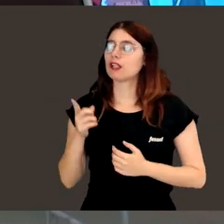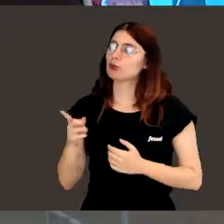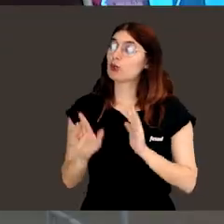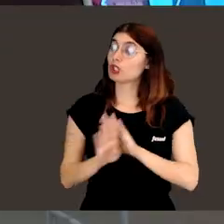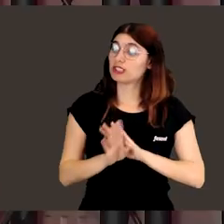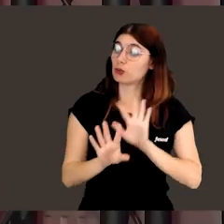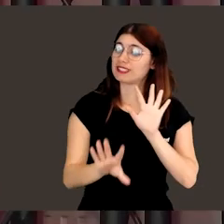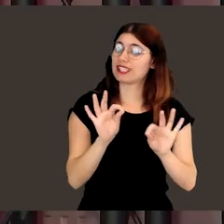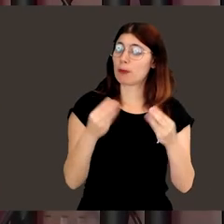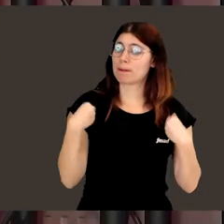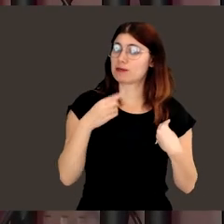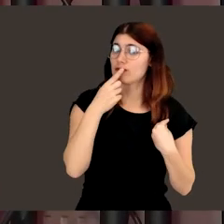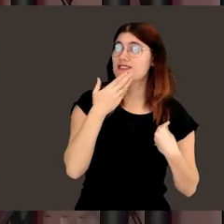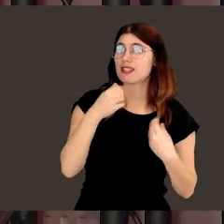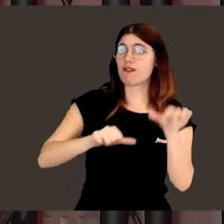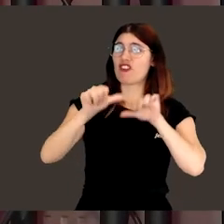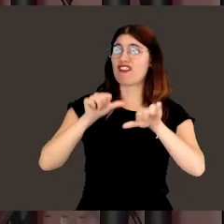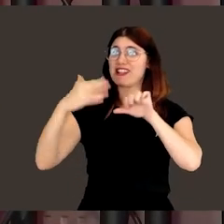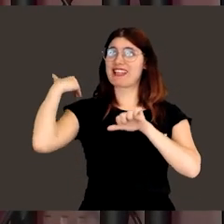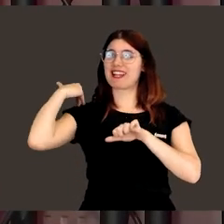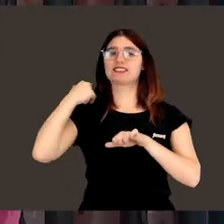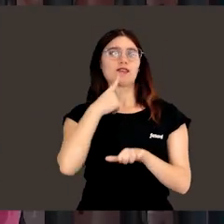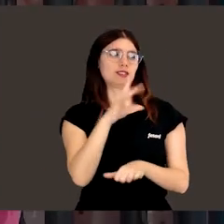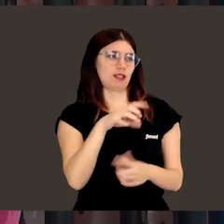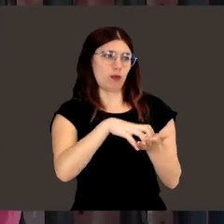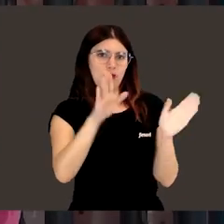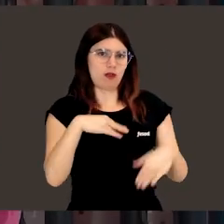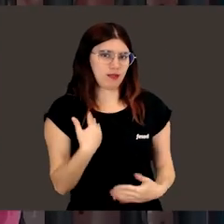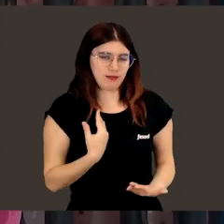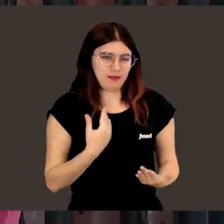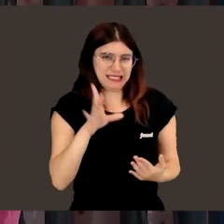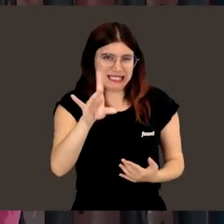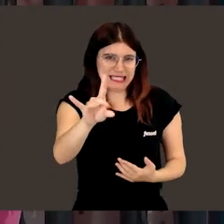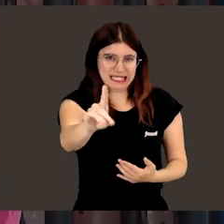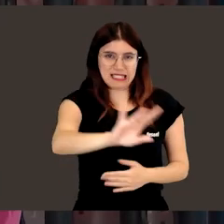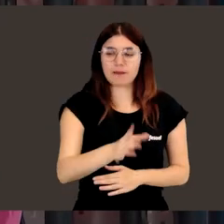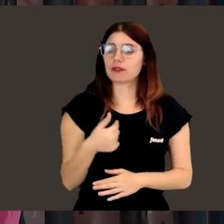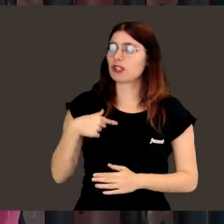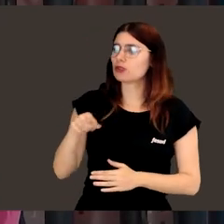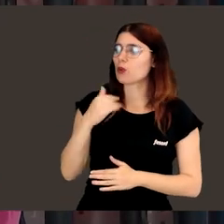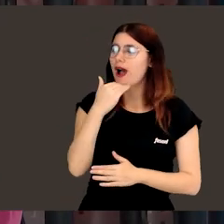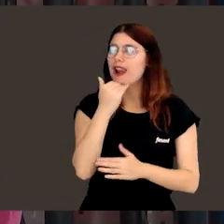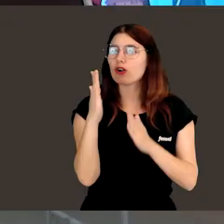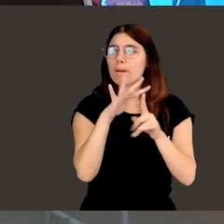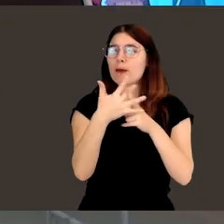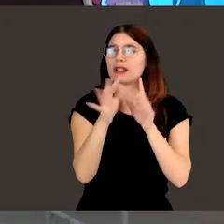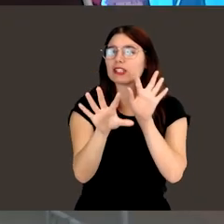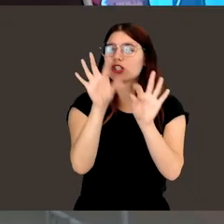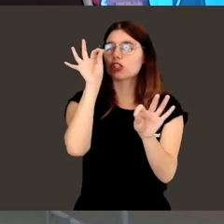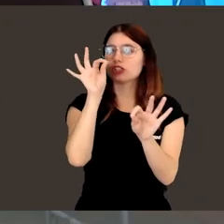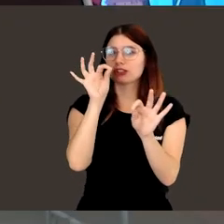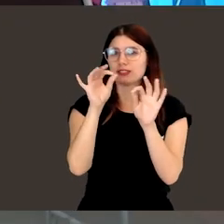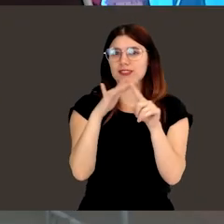¿Volverías a tomar este camino, el de la investigación? Sin duda, sin duda, absolutamente segura que sí. ¿Te quedas con algún momento